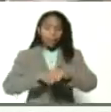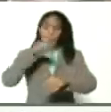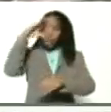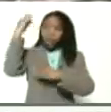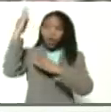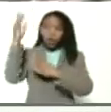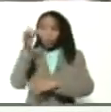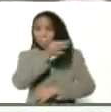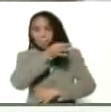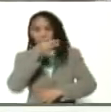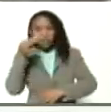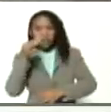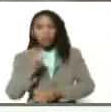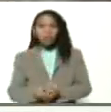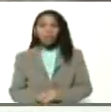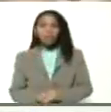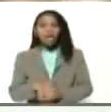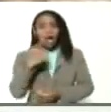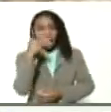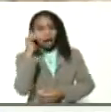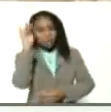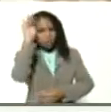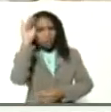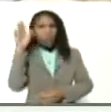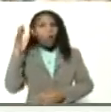tiempo de Dios es perfecto habrá justicia